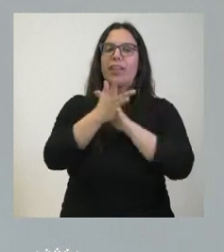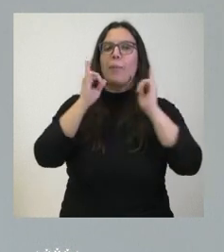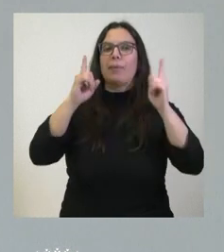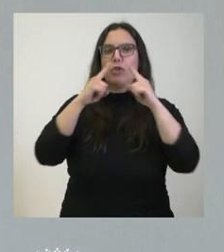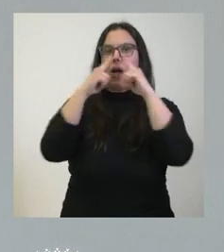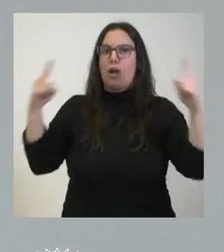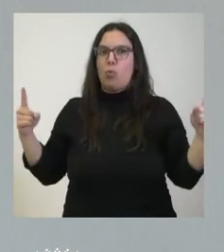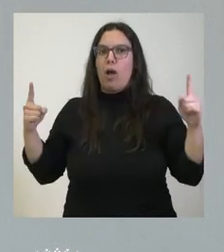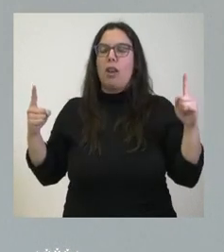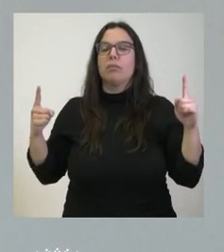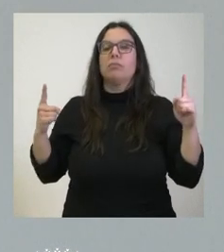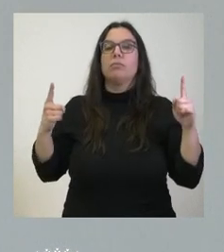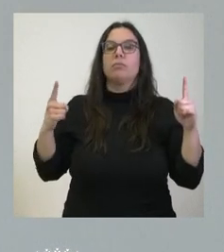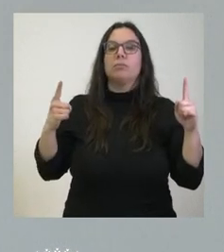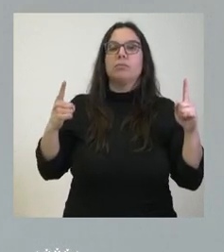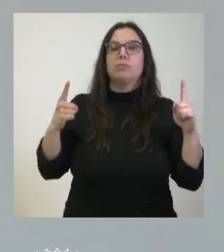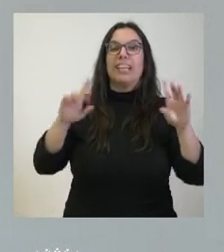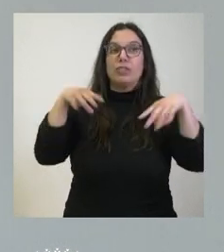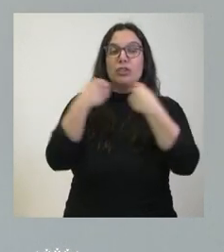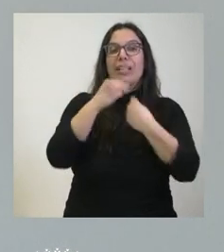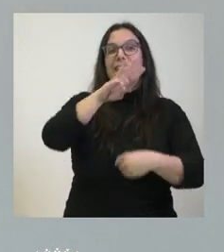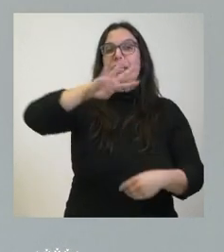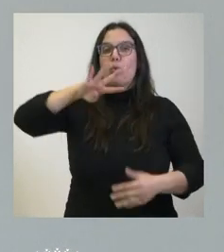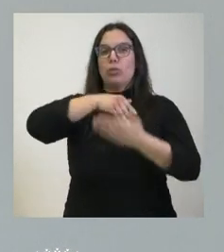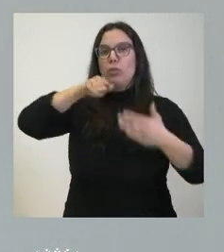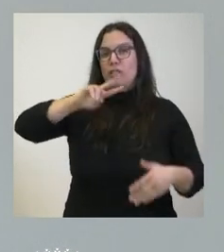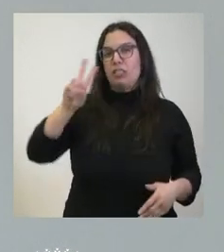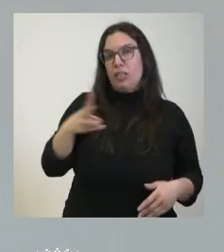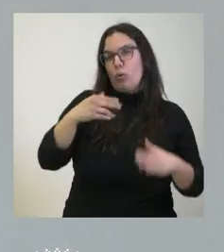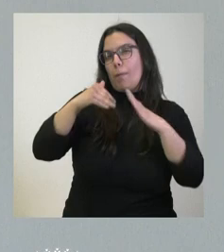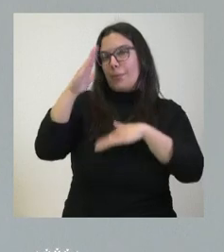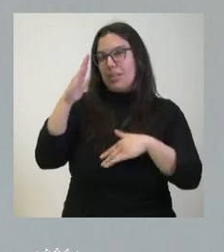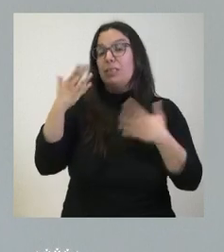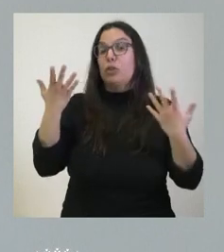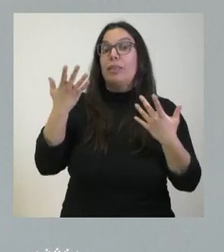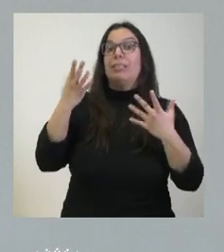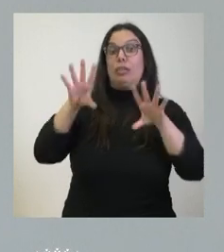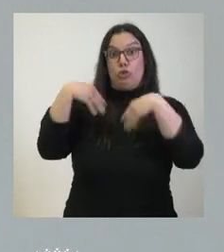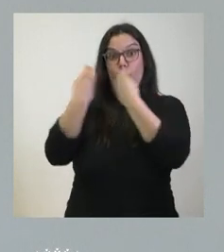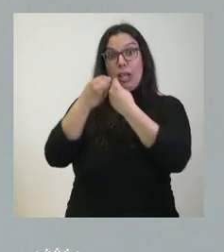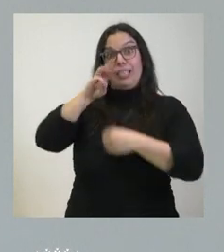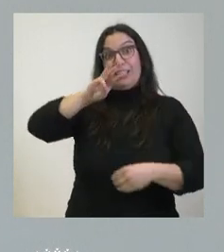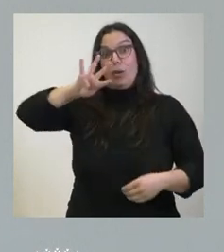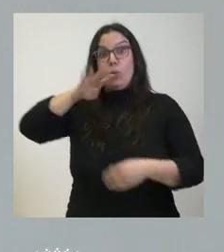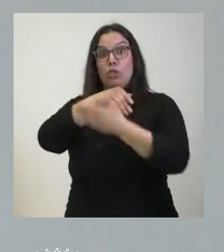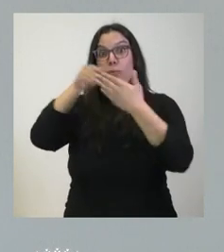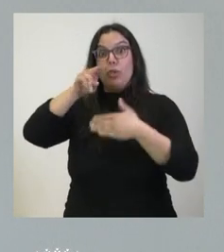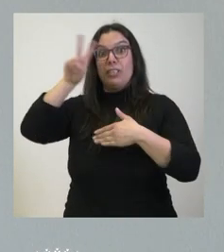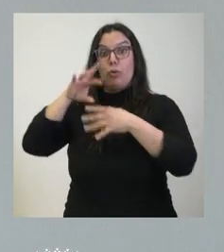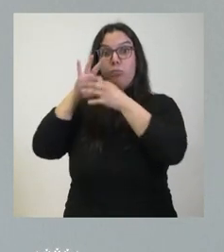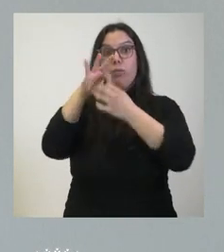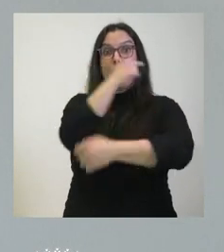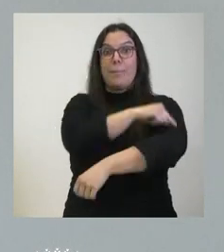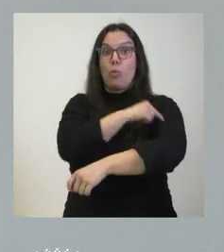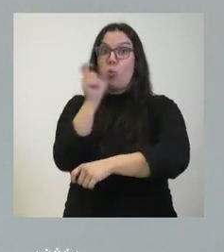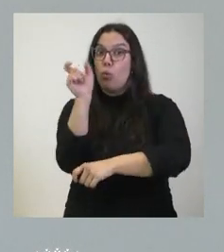anuales que asciende a algo más de 34 millones de euros por tanto de las 34 millones de euros de inversiones en vacunas que se realiza